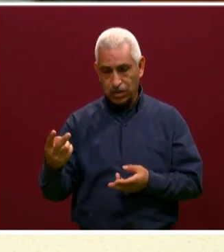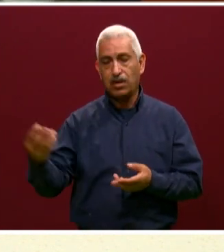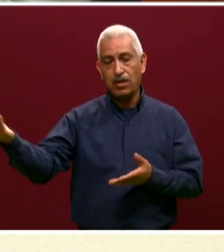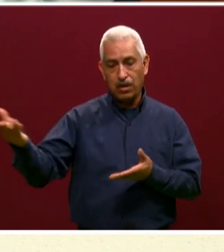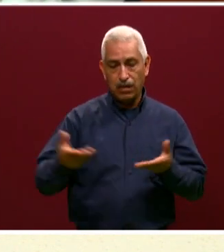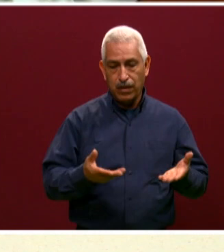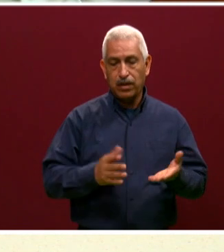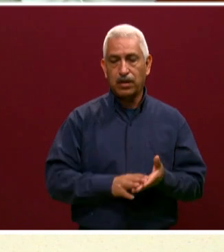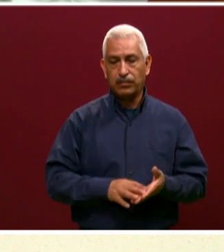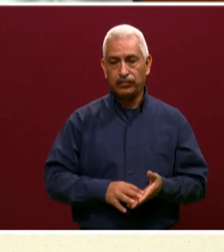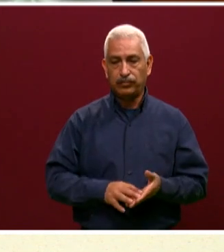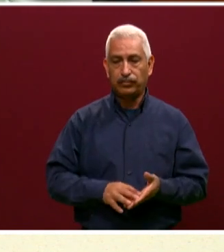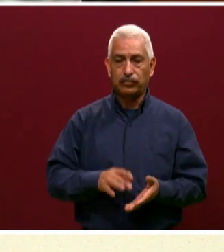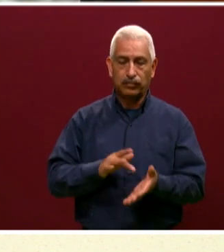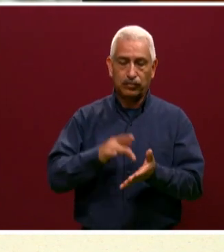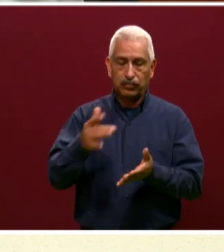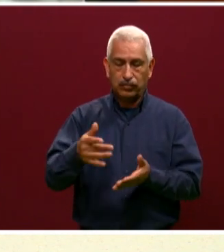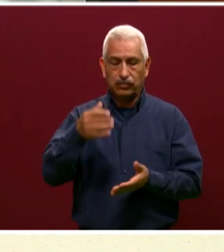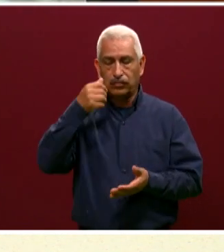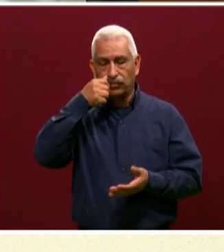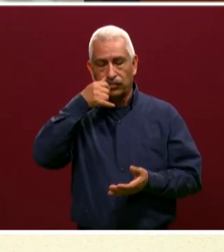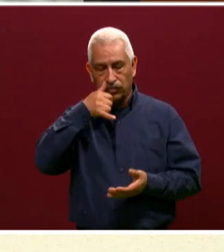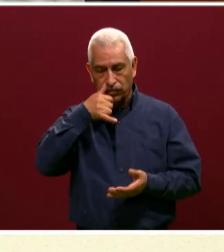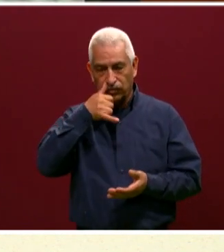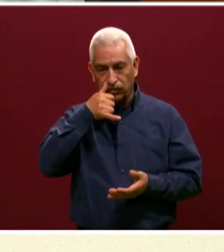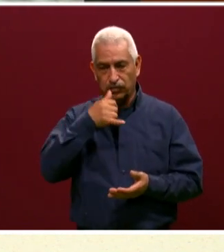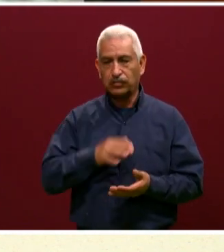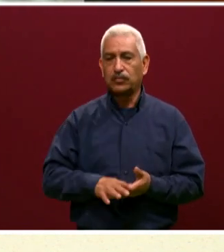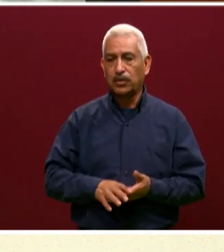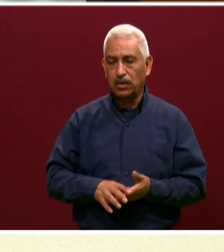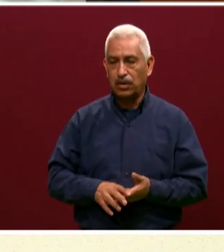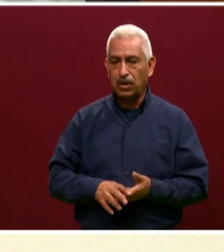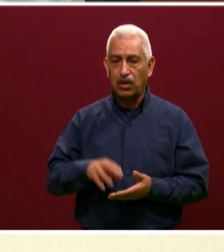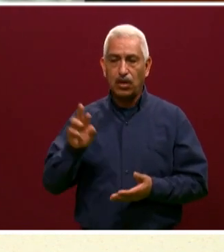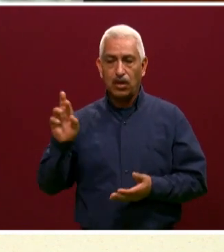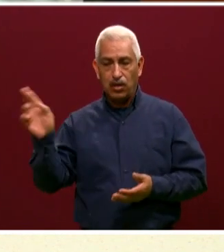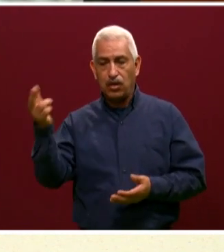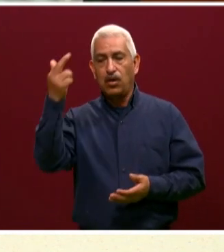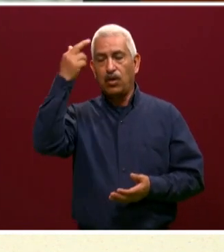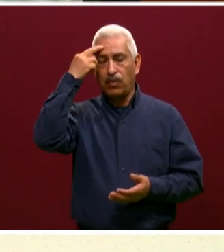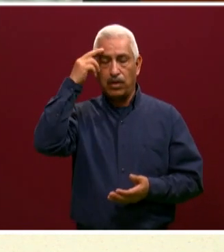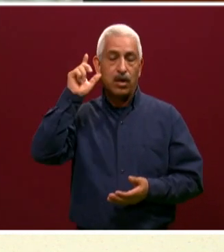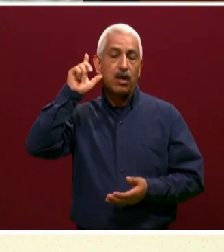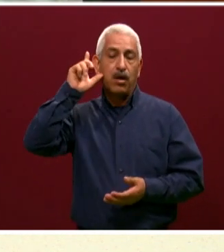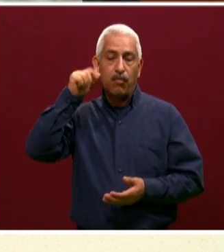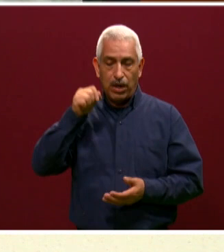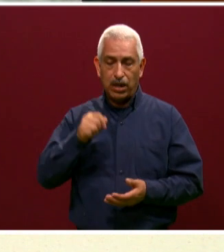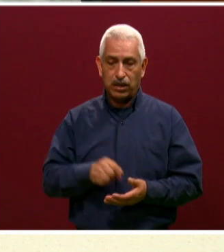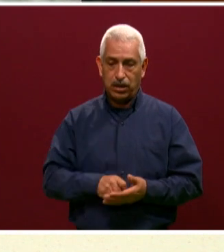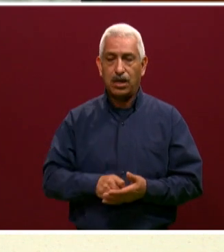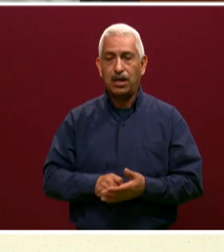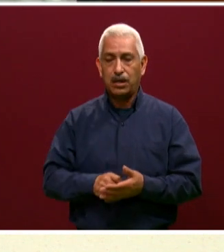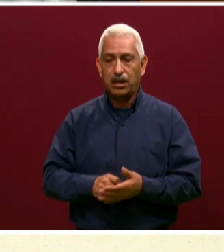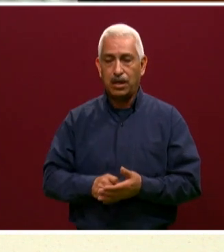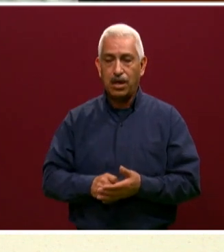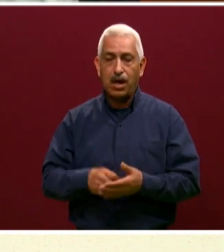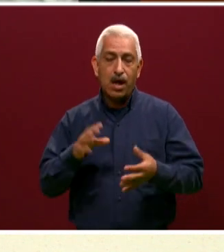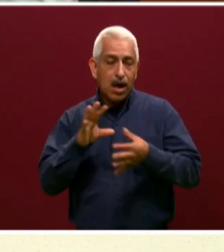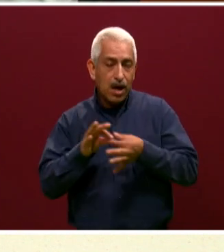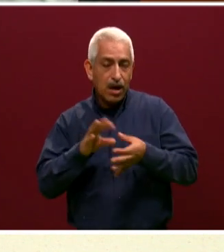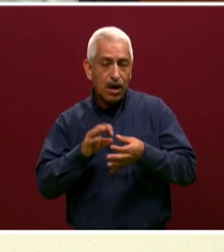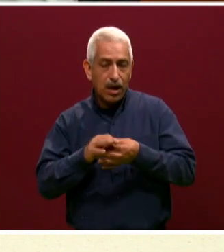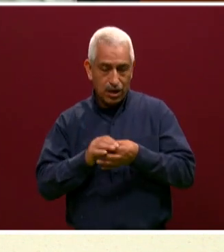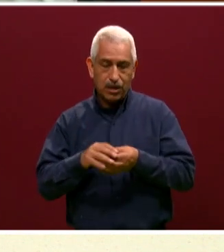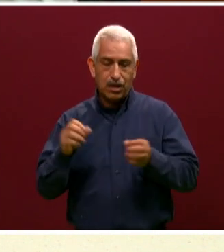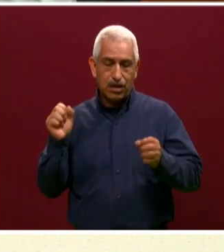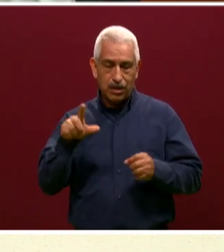Filiberto Yautensi Cruz su colaboración en lengua de señas mexicanas. Recuerde que mañana vamos a seguir hablando de preinscripciones. Así que esté atento